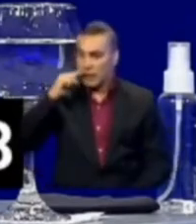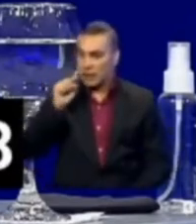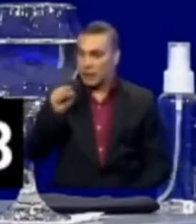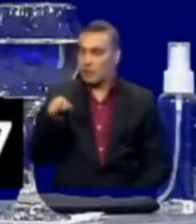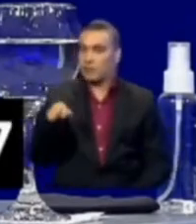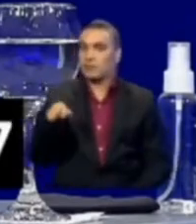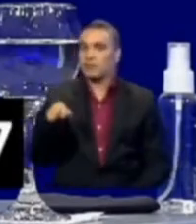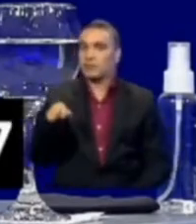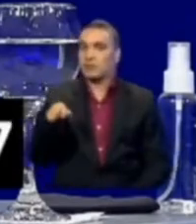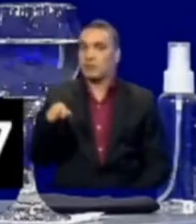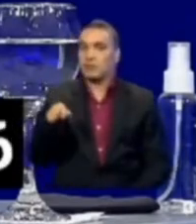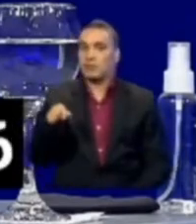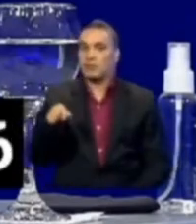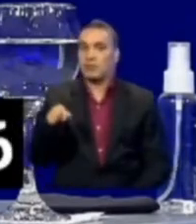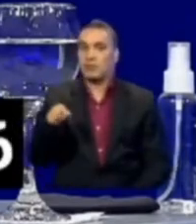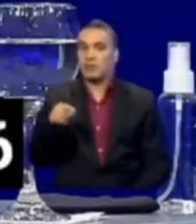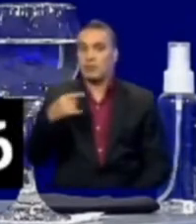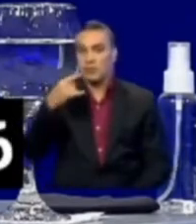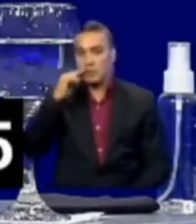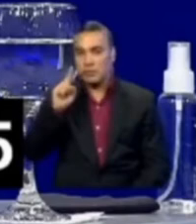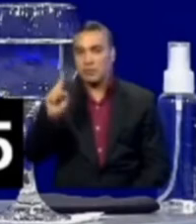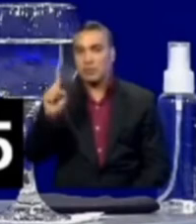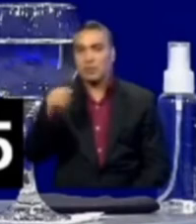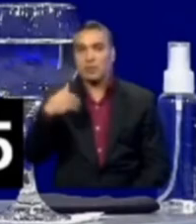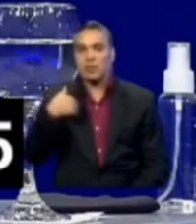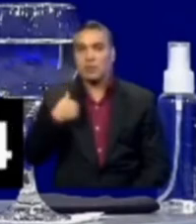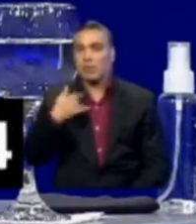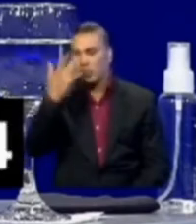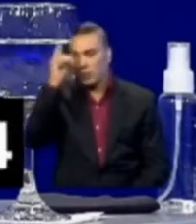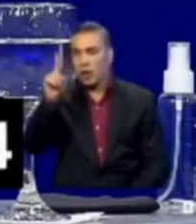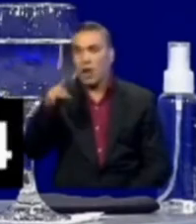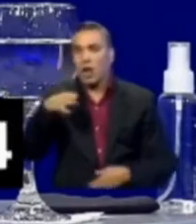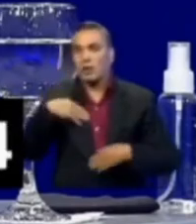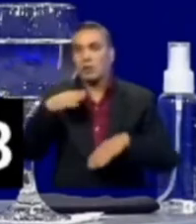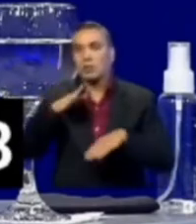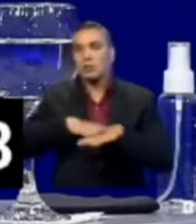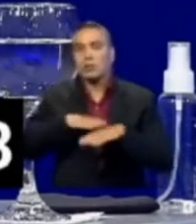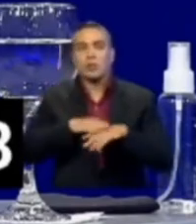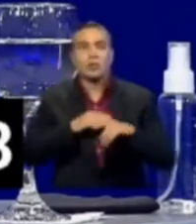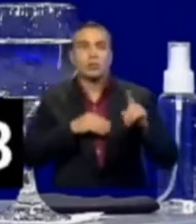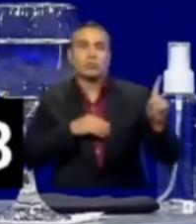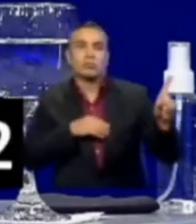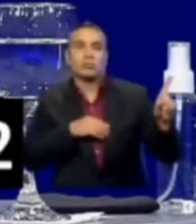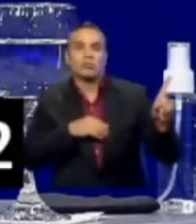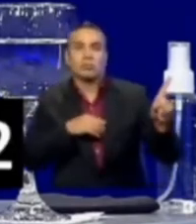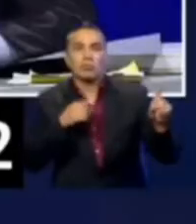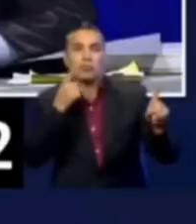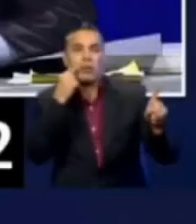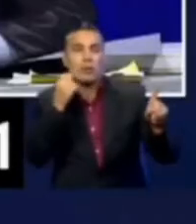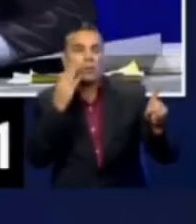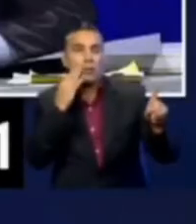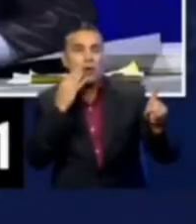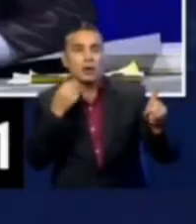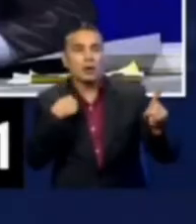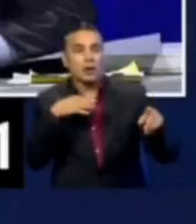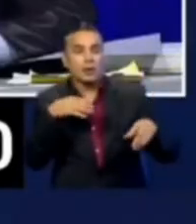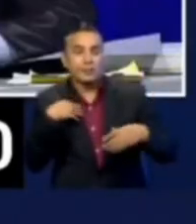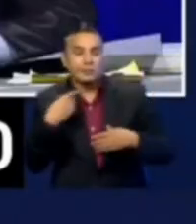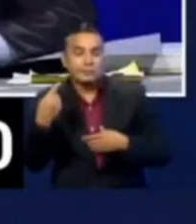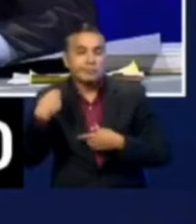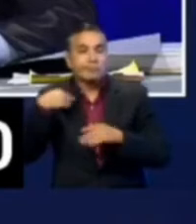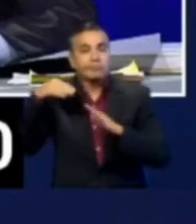de los pequeños, que no tienen por qué asumir la responsabilidad ni de sus padres ni de los problemas